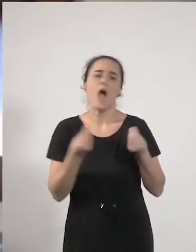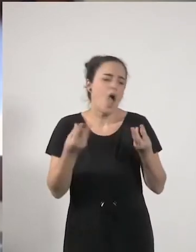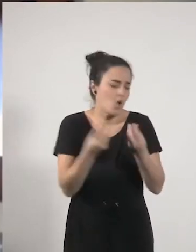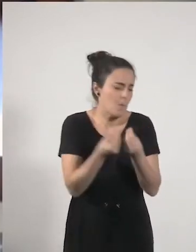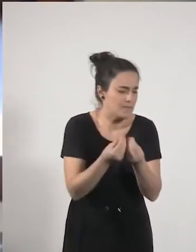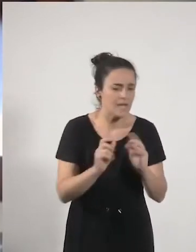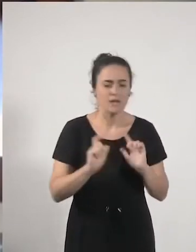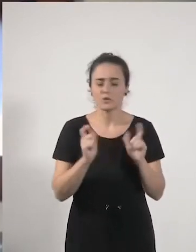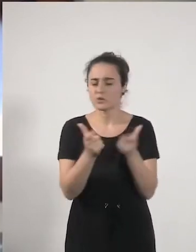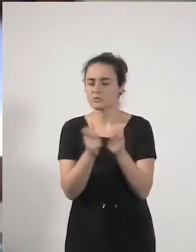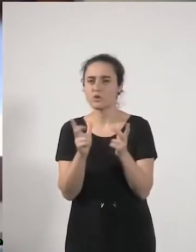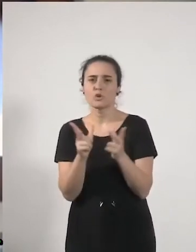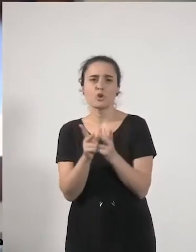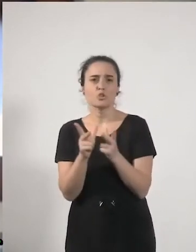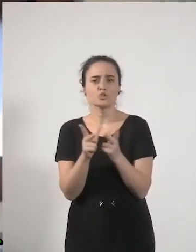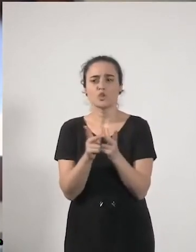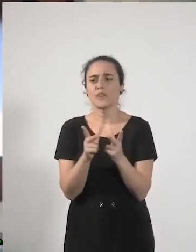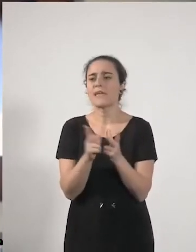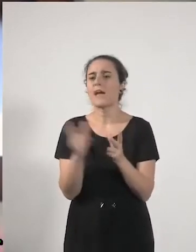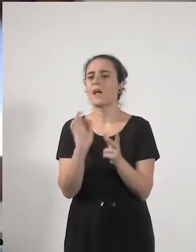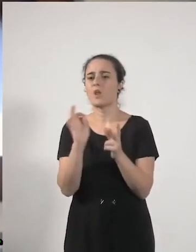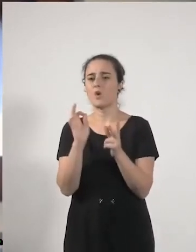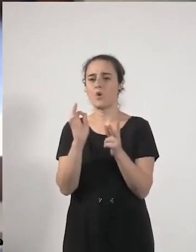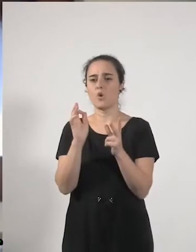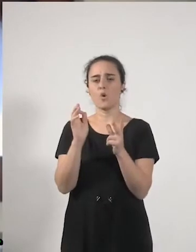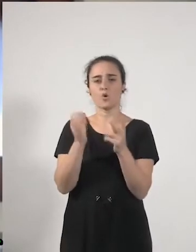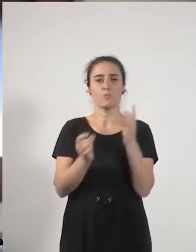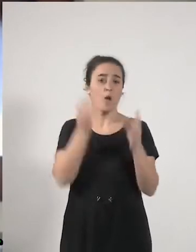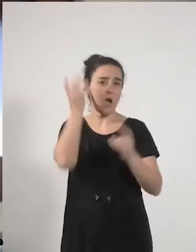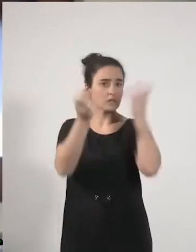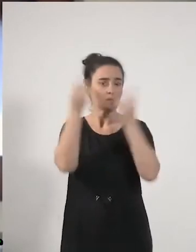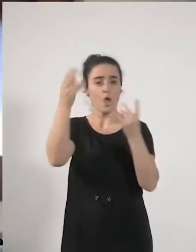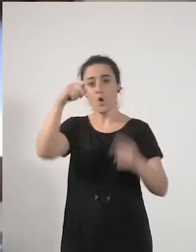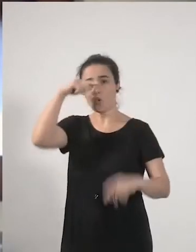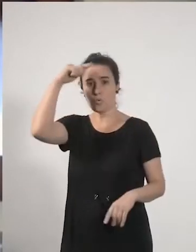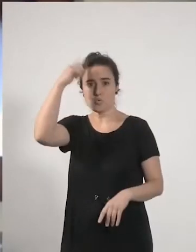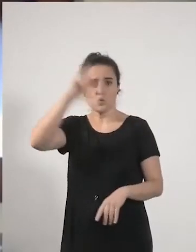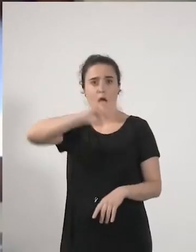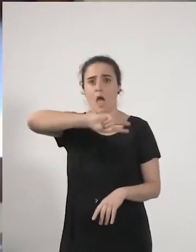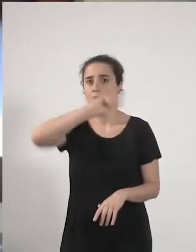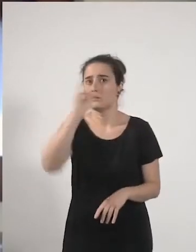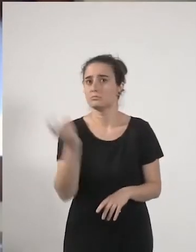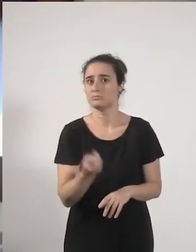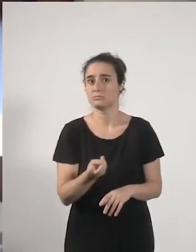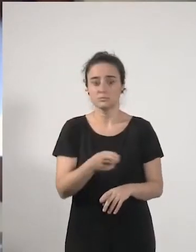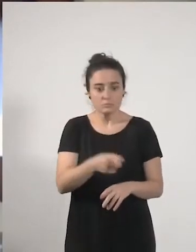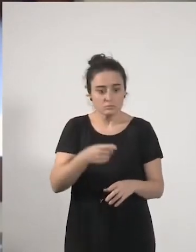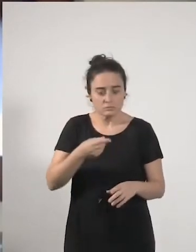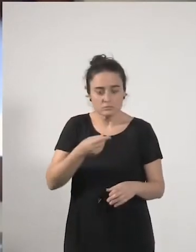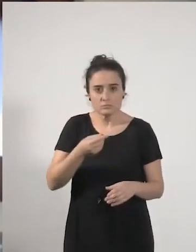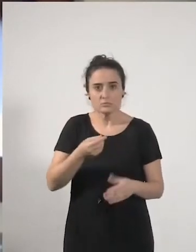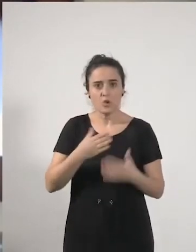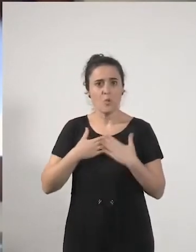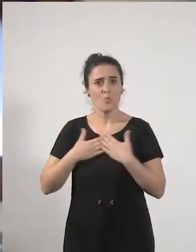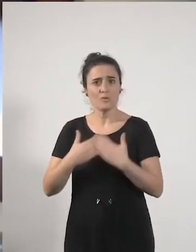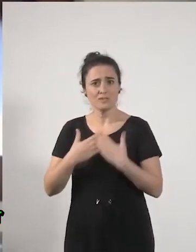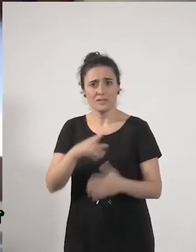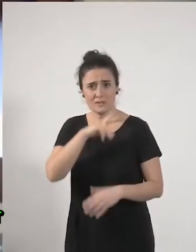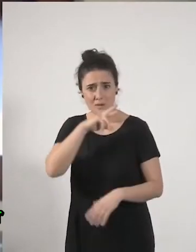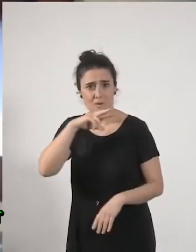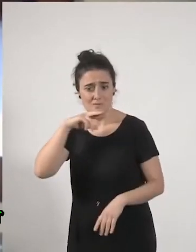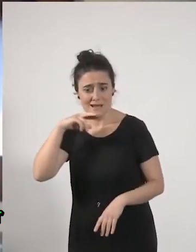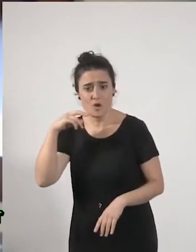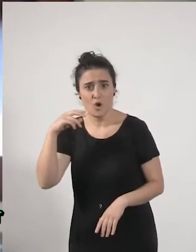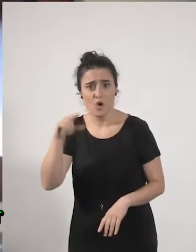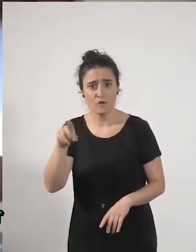sociales de actos culturales de todo esto a mí eso me parece un voluntariado muy valioso pero